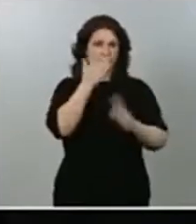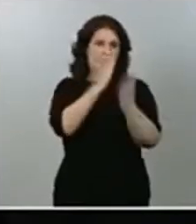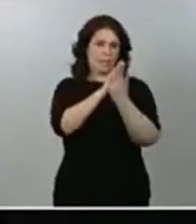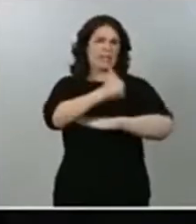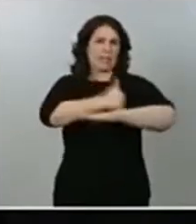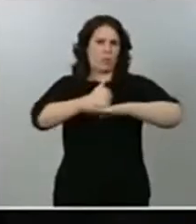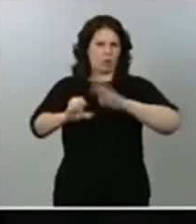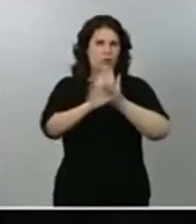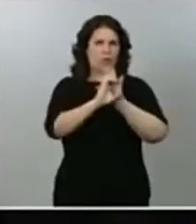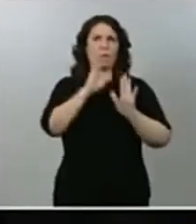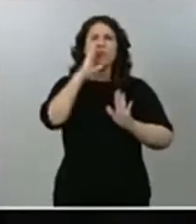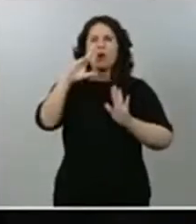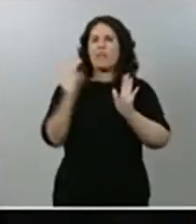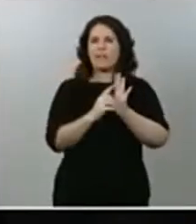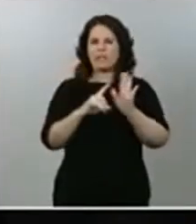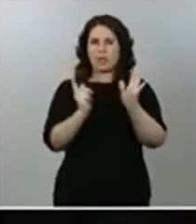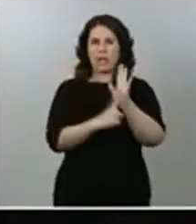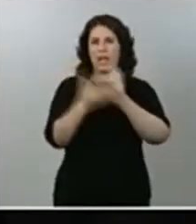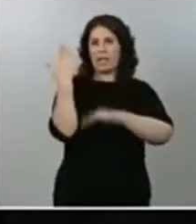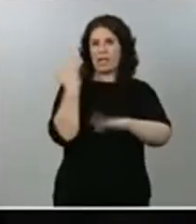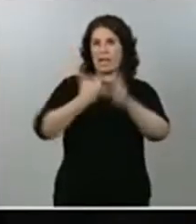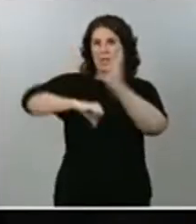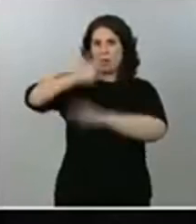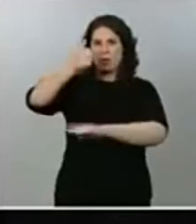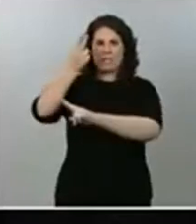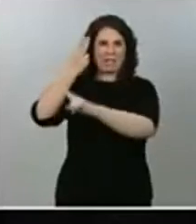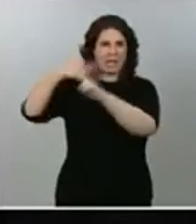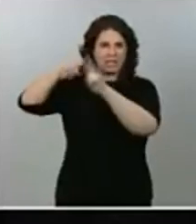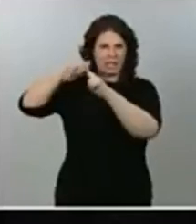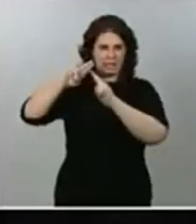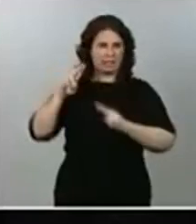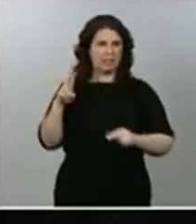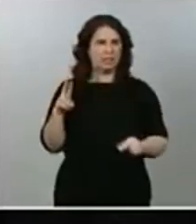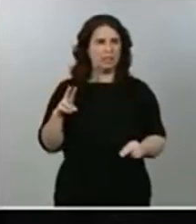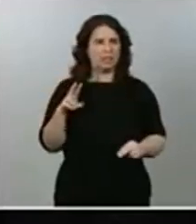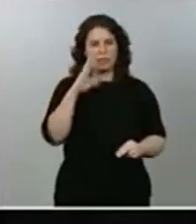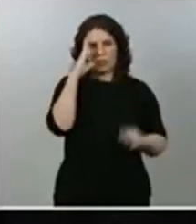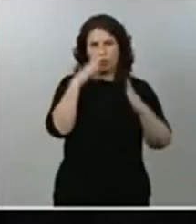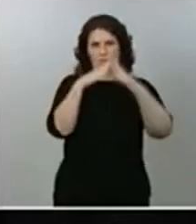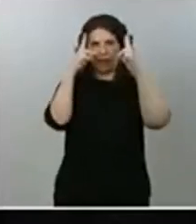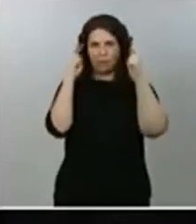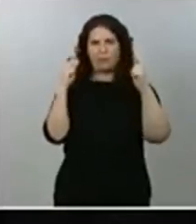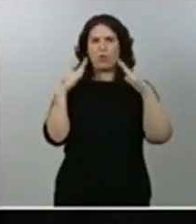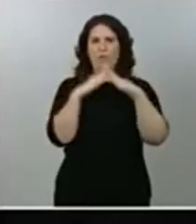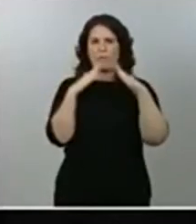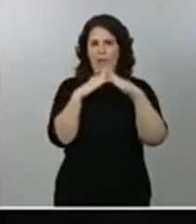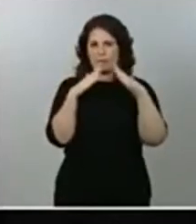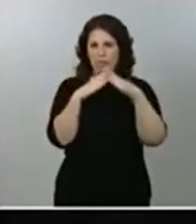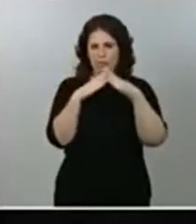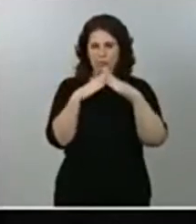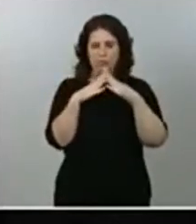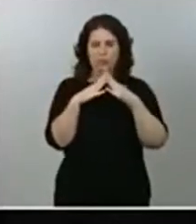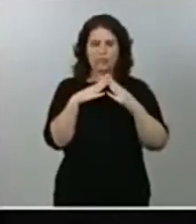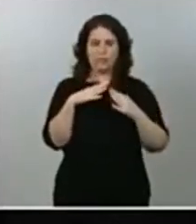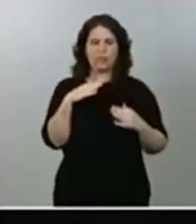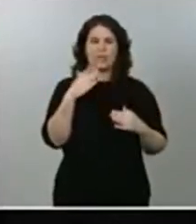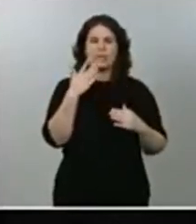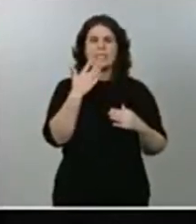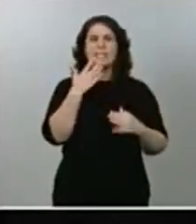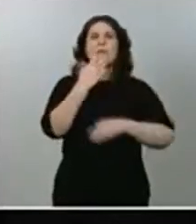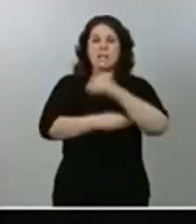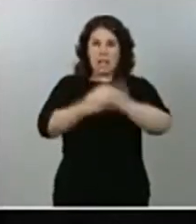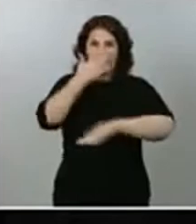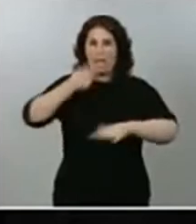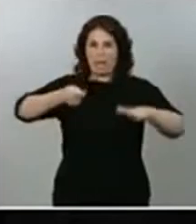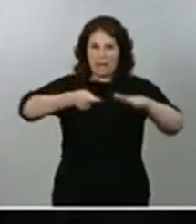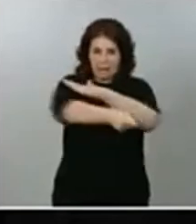decreto ley que ayer aprobó la Generalitat de confinamiento domiciliario y, en caso de que sí lo hagan, si van a pedir